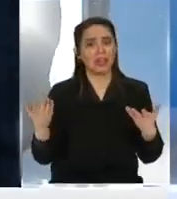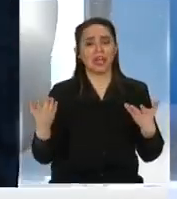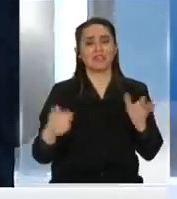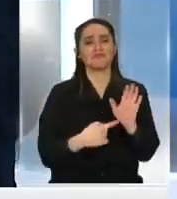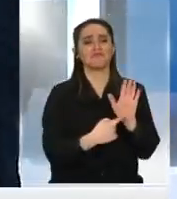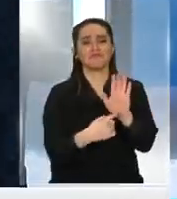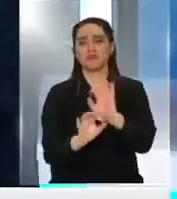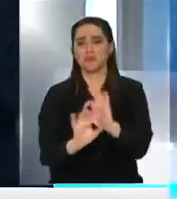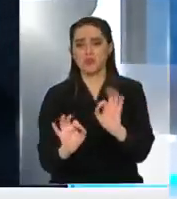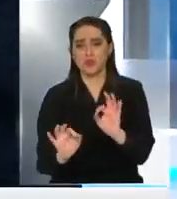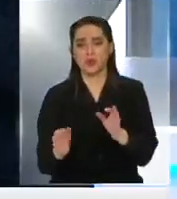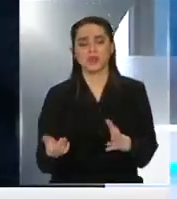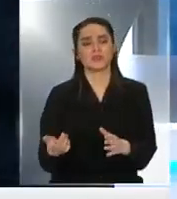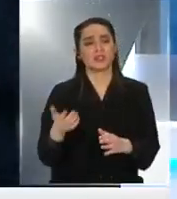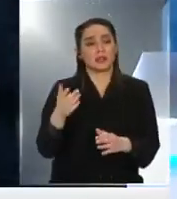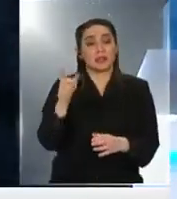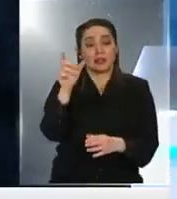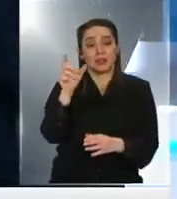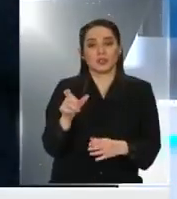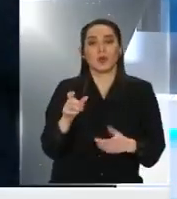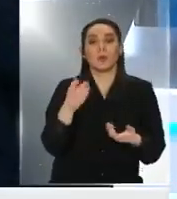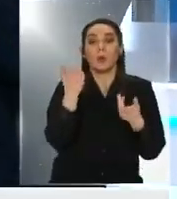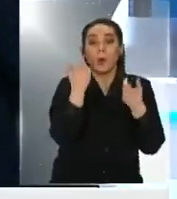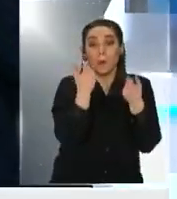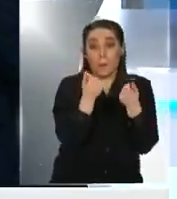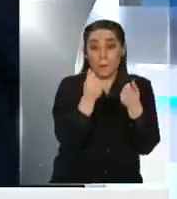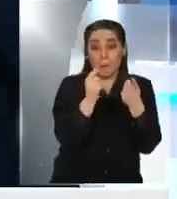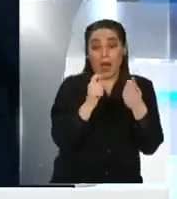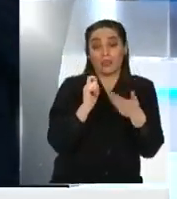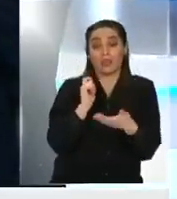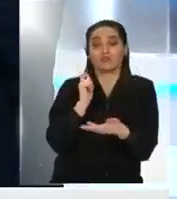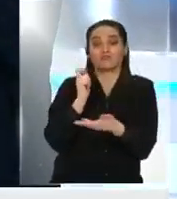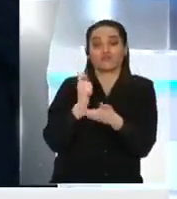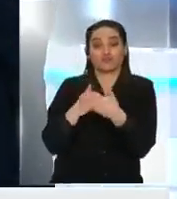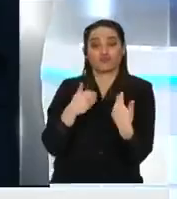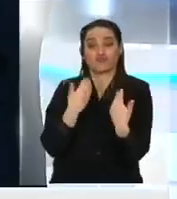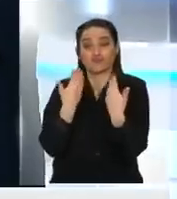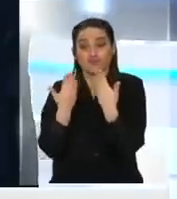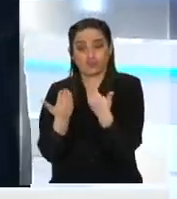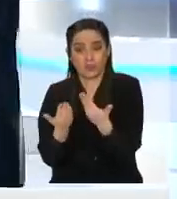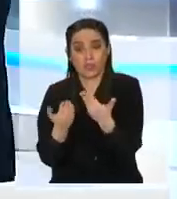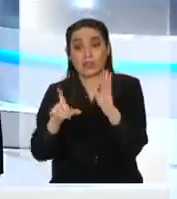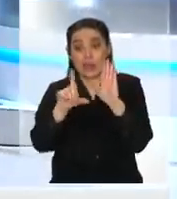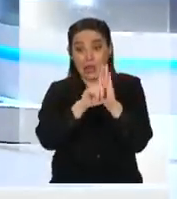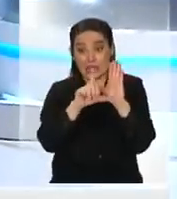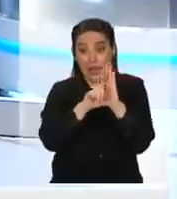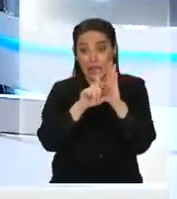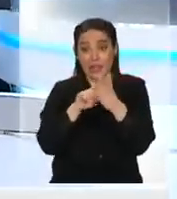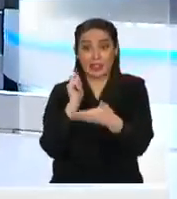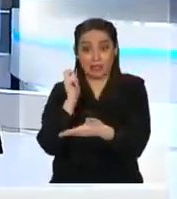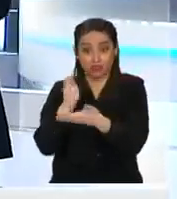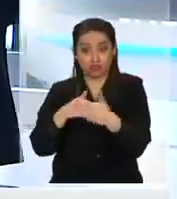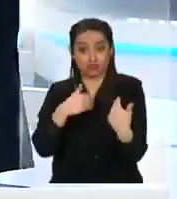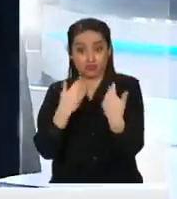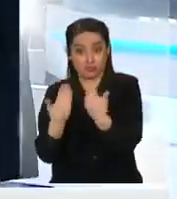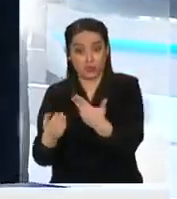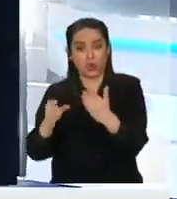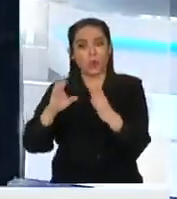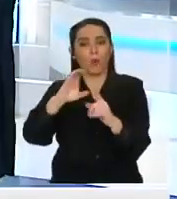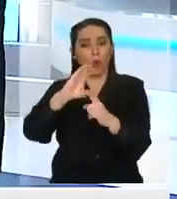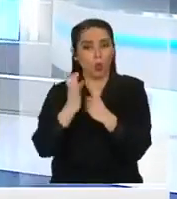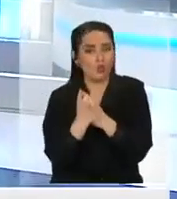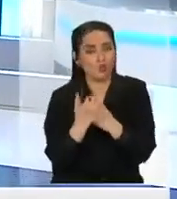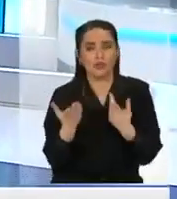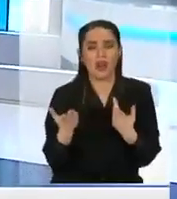esta tesis de querer convertir una donación cultural al margen, o sea, dentro de la ley de donaciones culturales en algo irregular